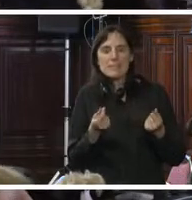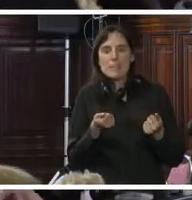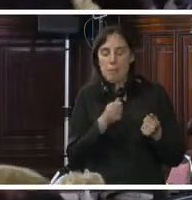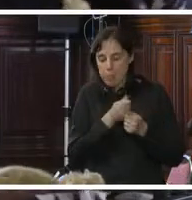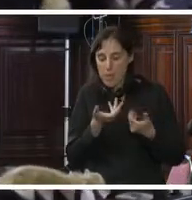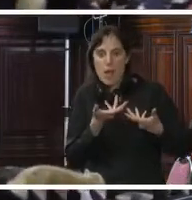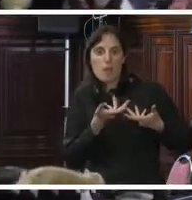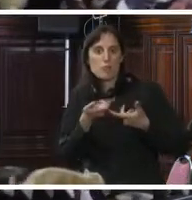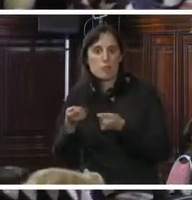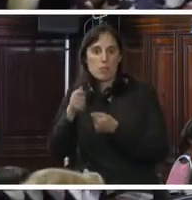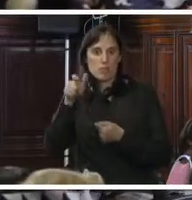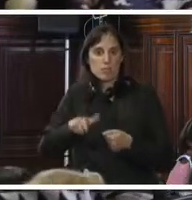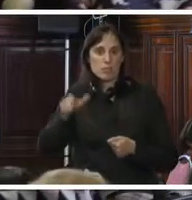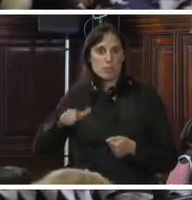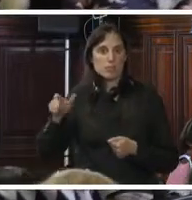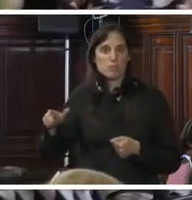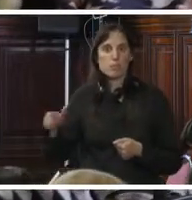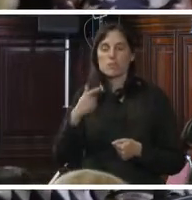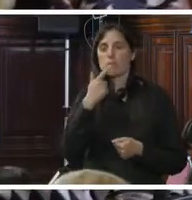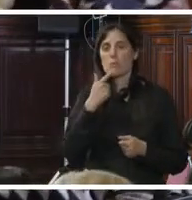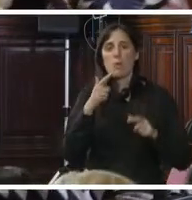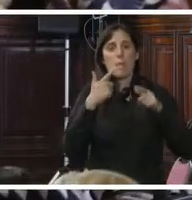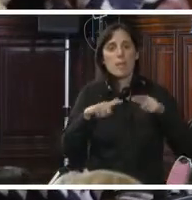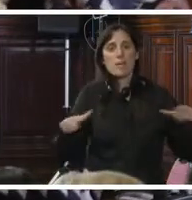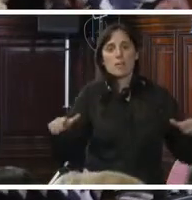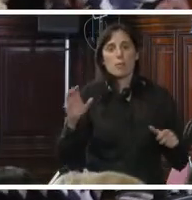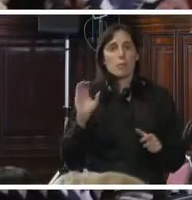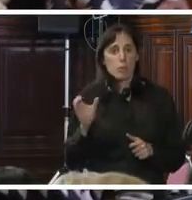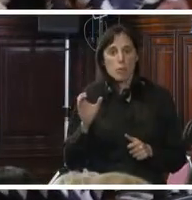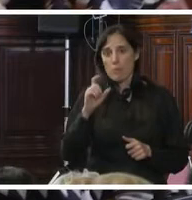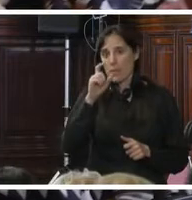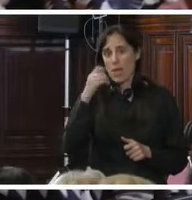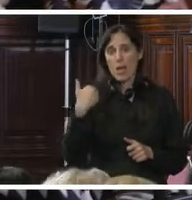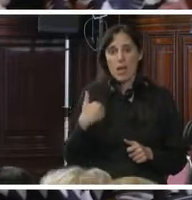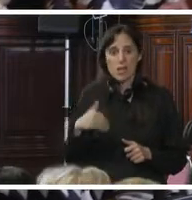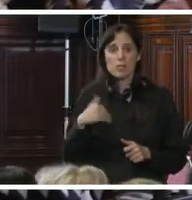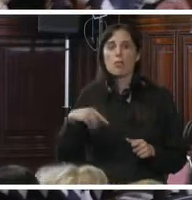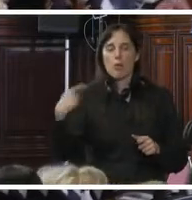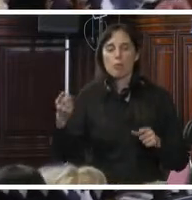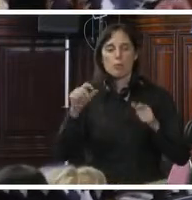víctimas. Ahí podemos encontrar ejemplos en México, en Colombia, Argentina y otros países.